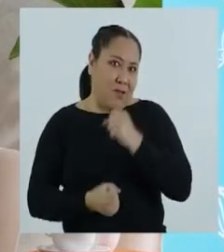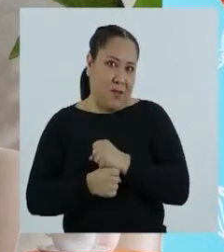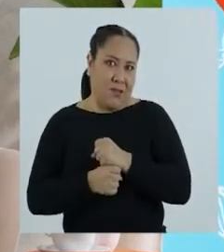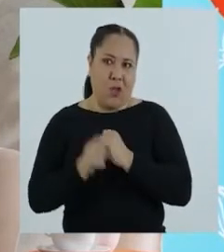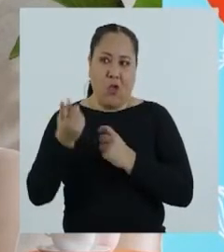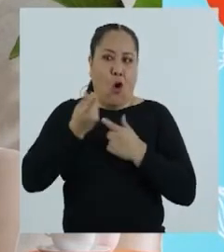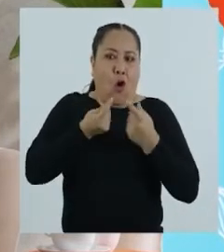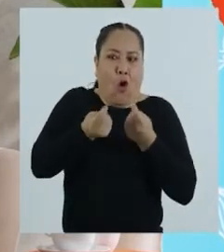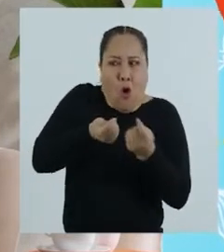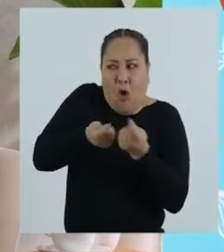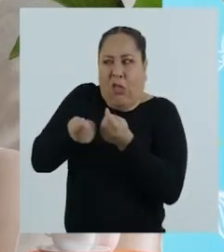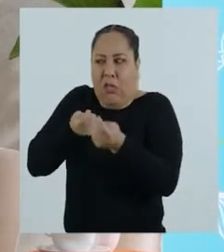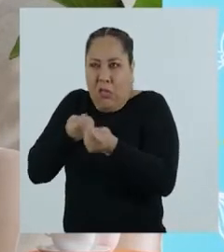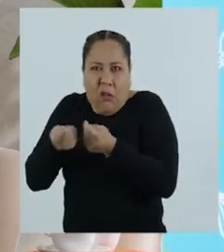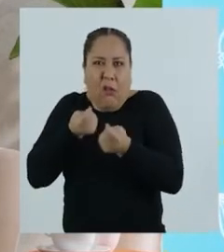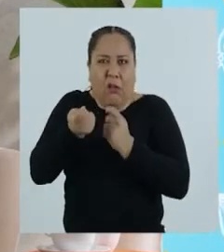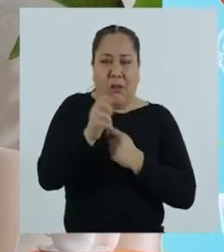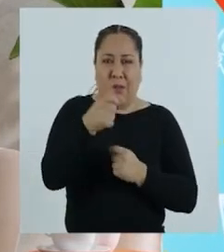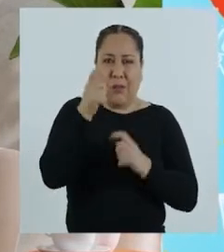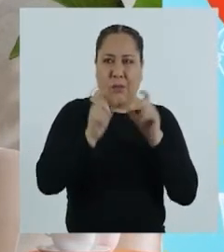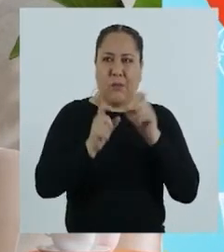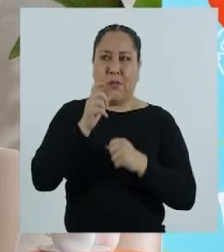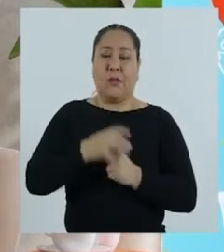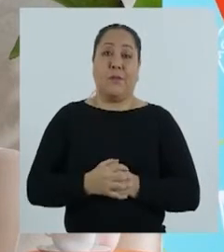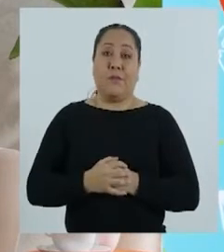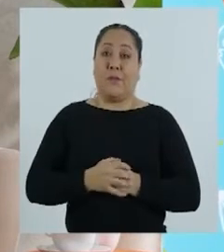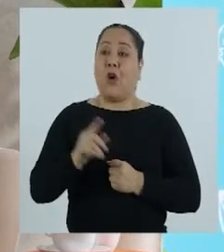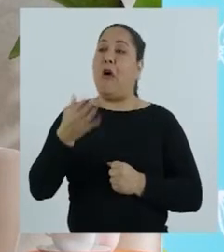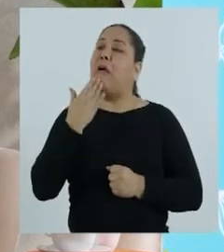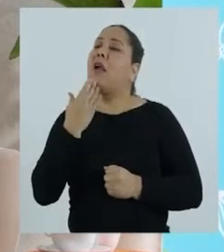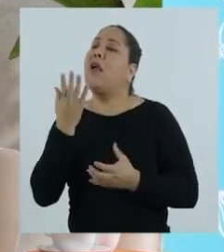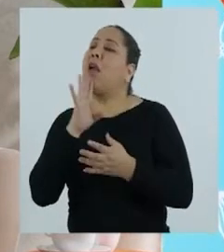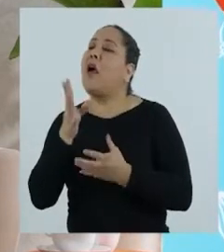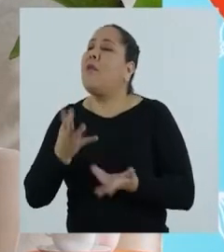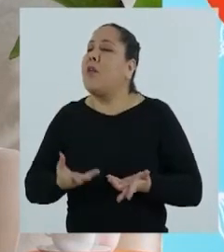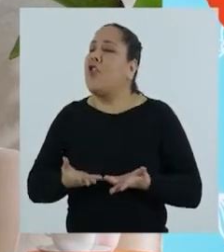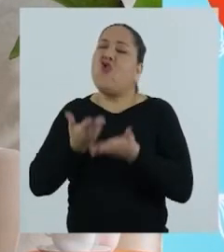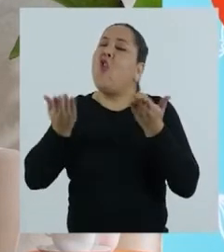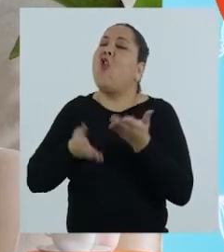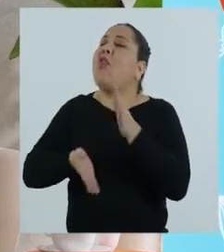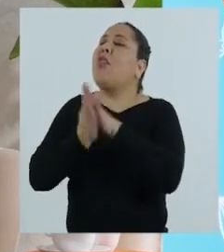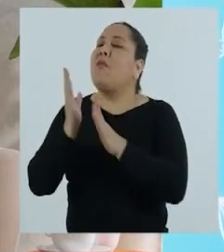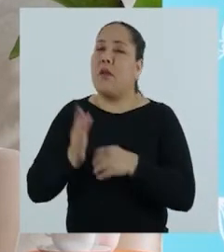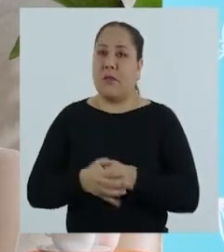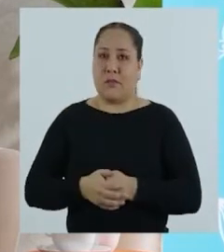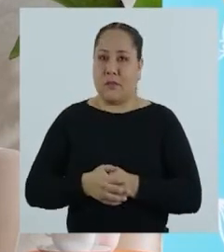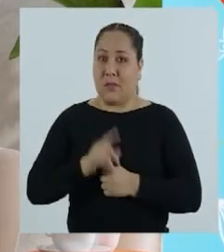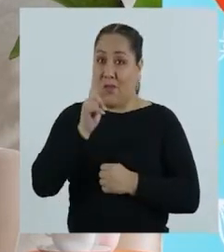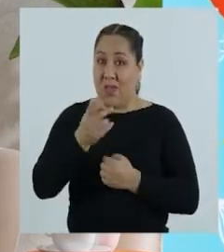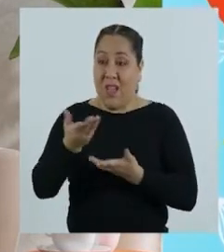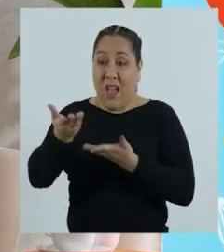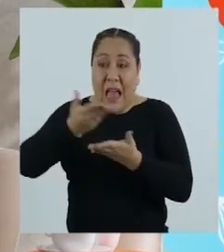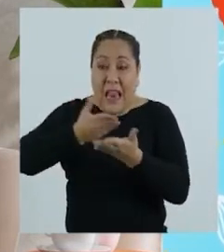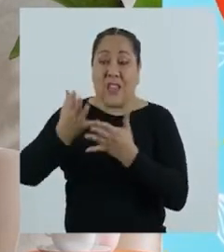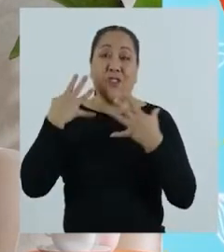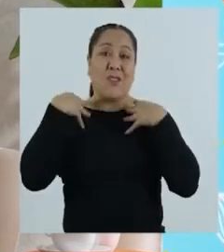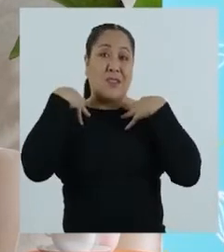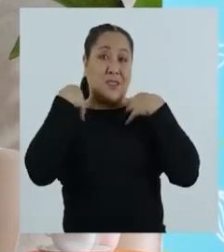al otro, sin necesidad de controlar lo que hace la otra persona, con quien habla o dónde está.